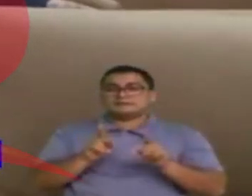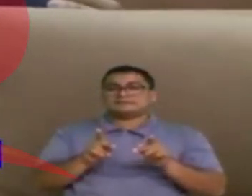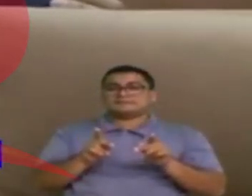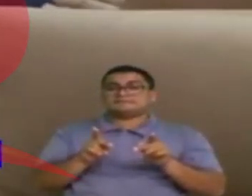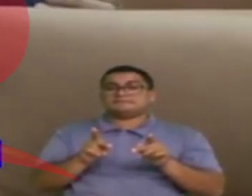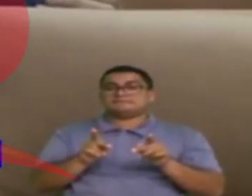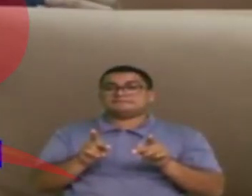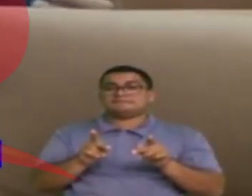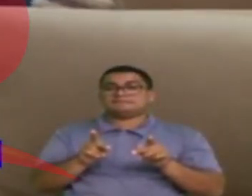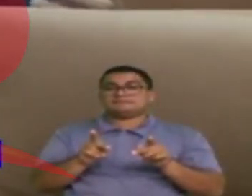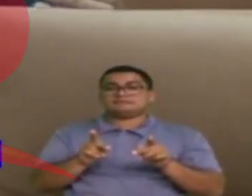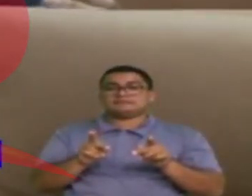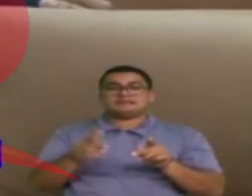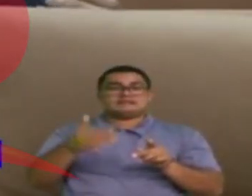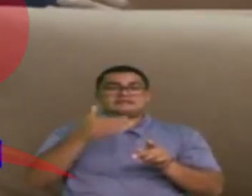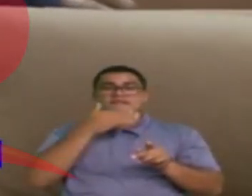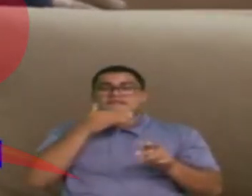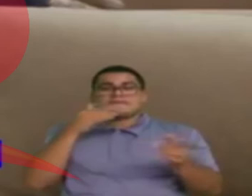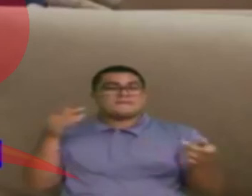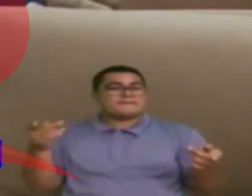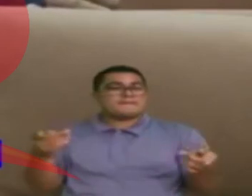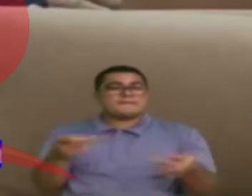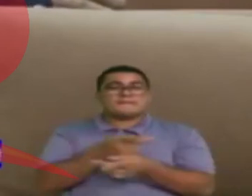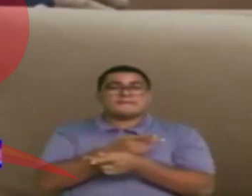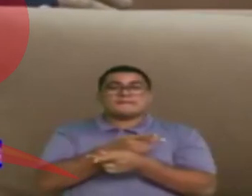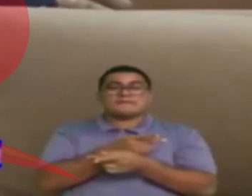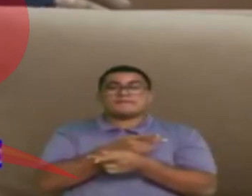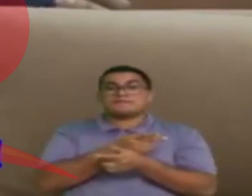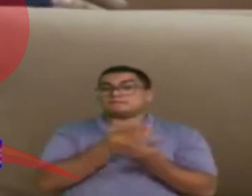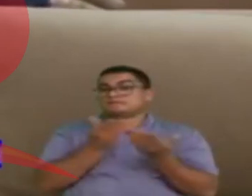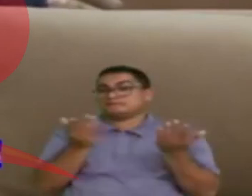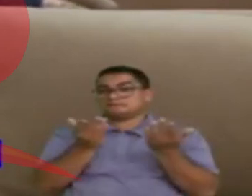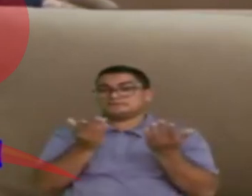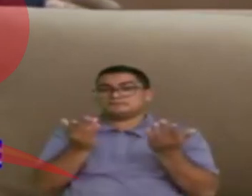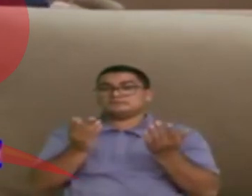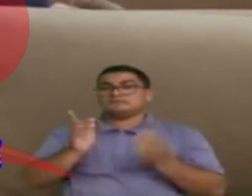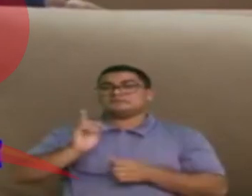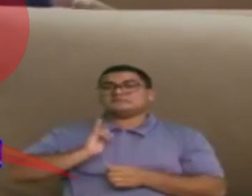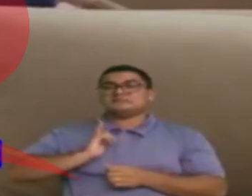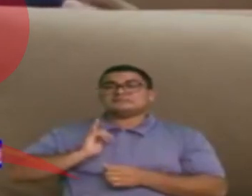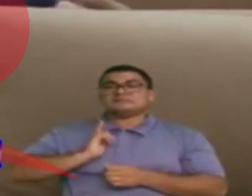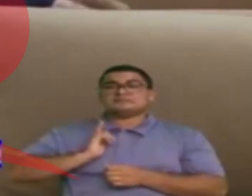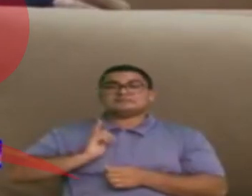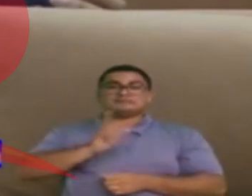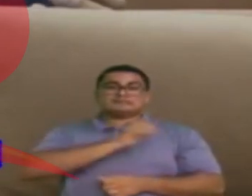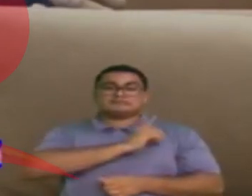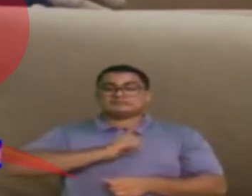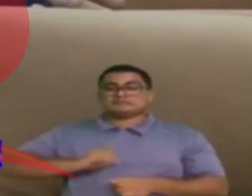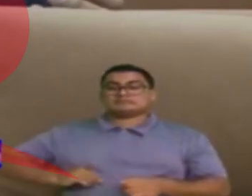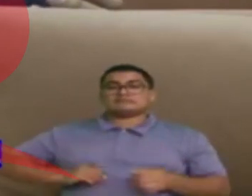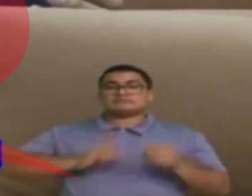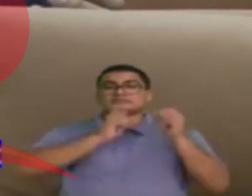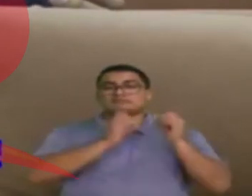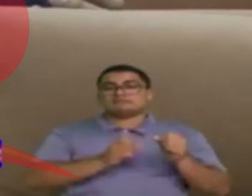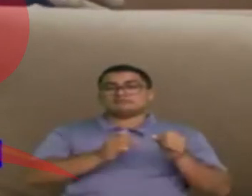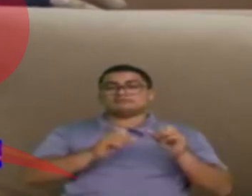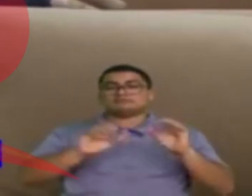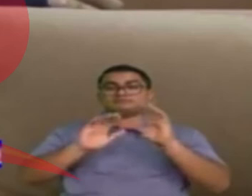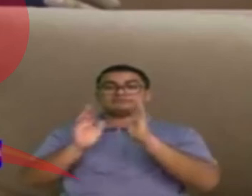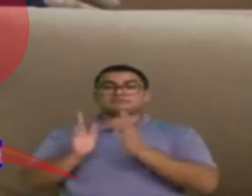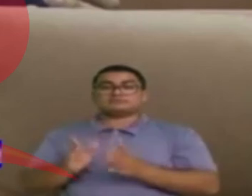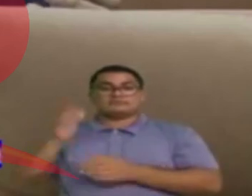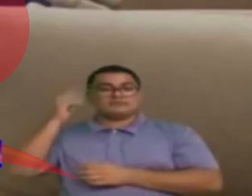retrógrada y sometida tienen esos diputados que